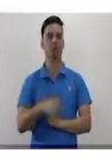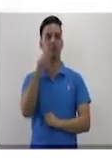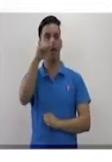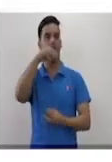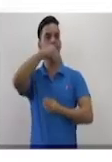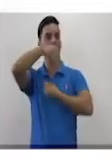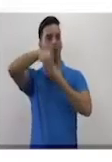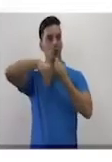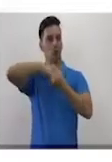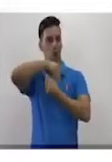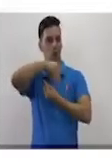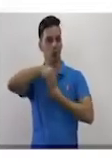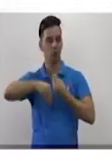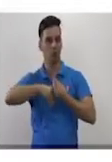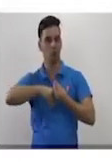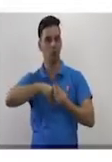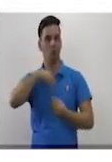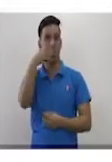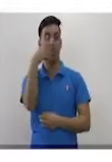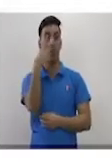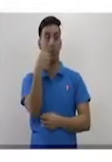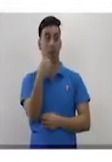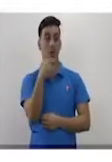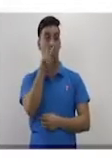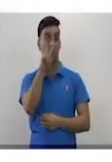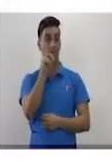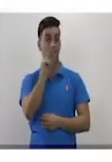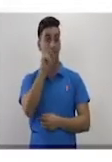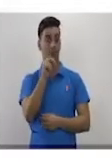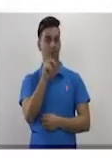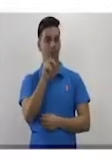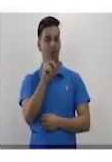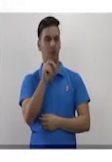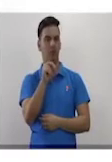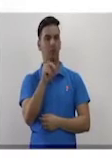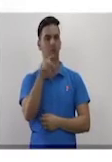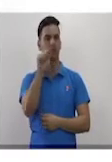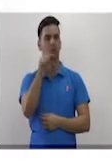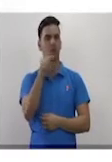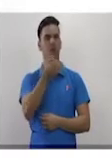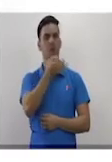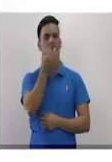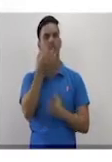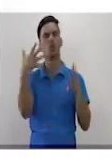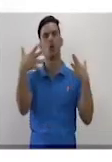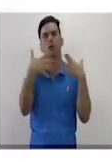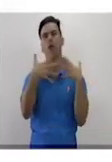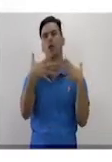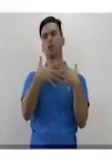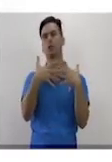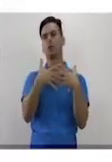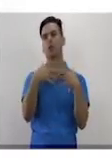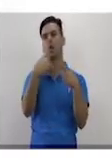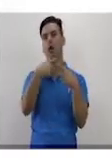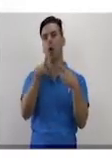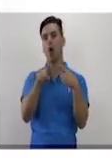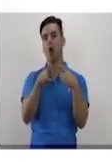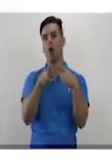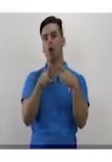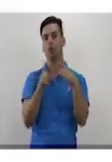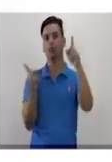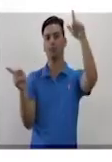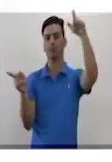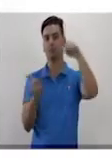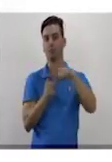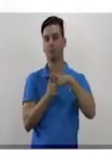este valor 20 en las expresiones que relacionan la amplitud del ángulo mediano y